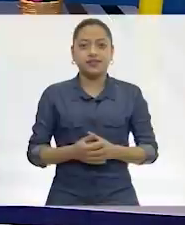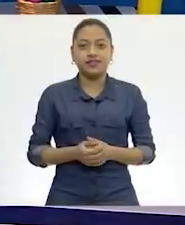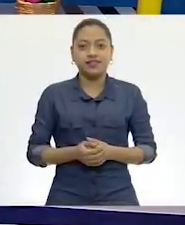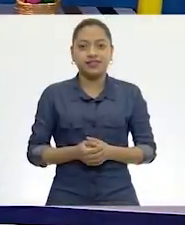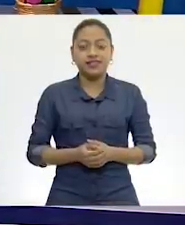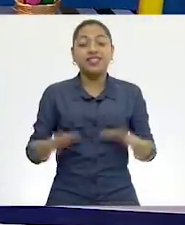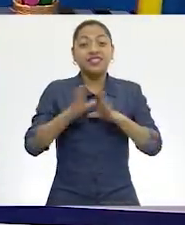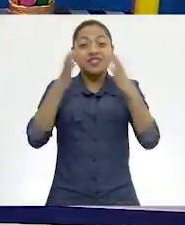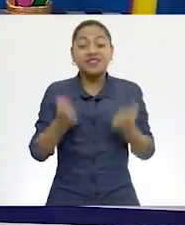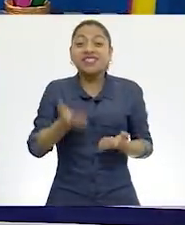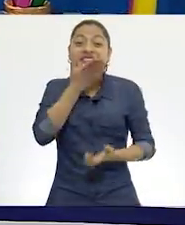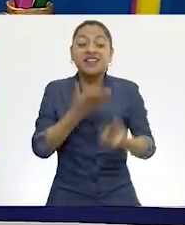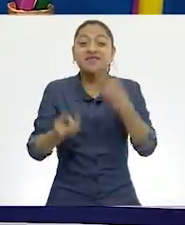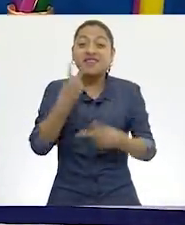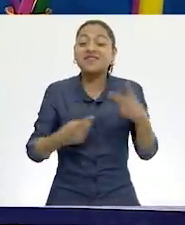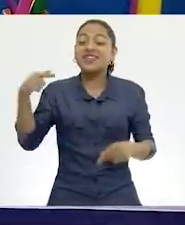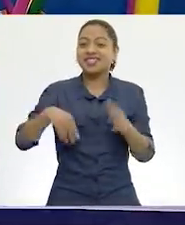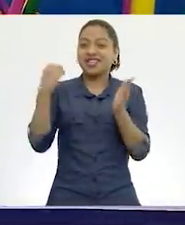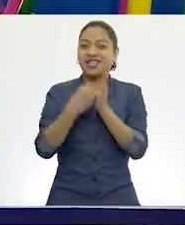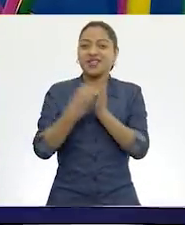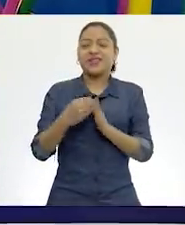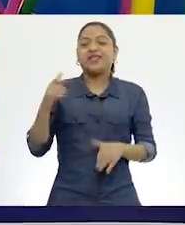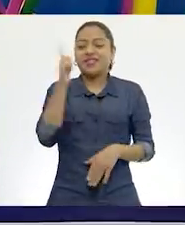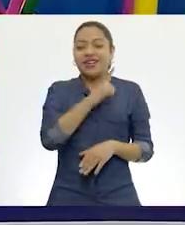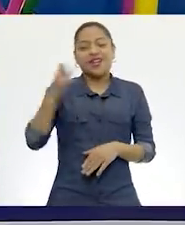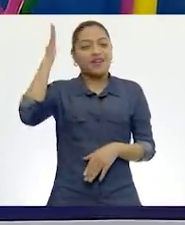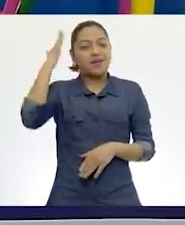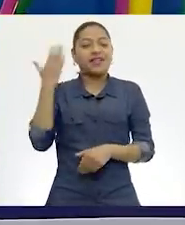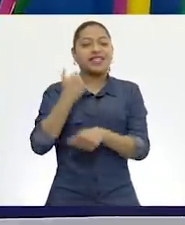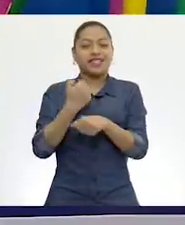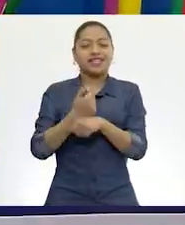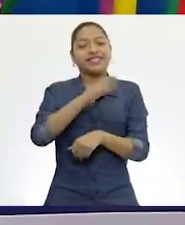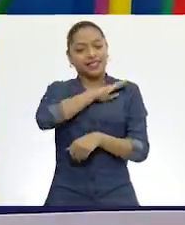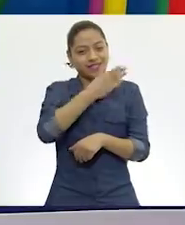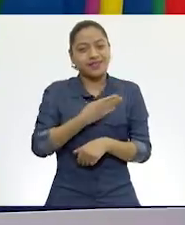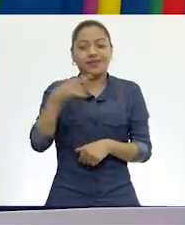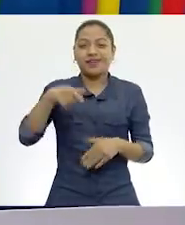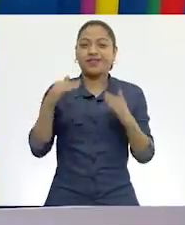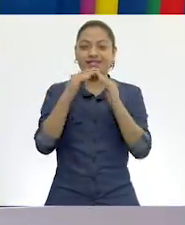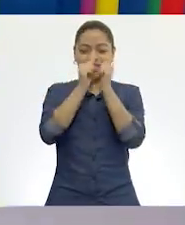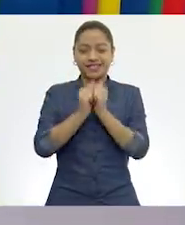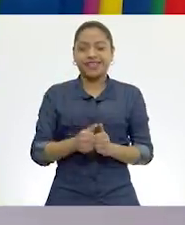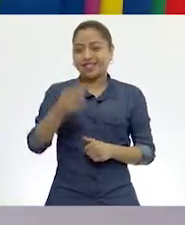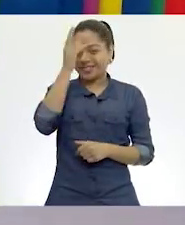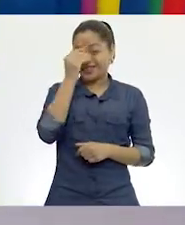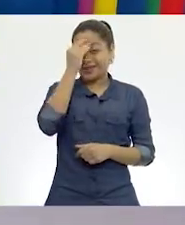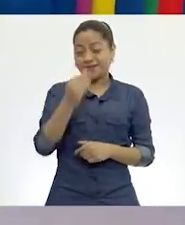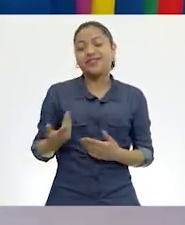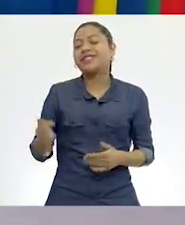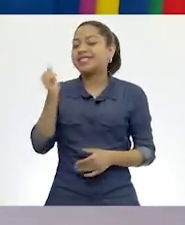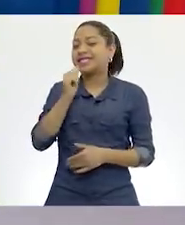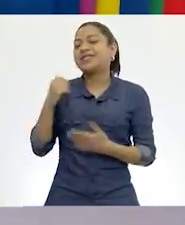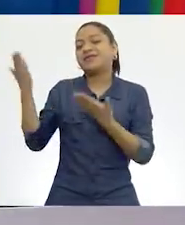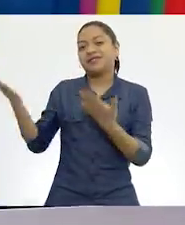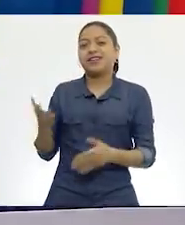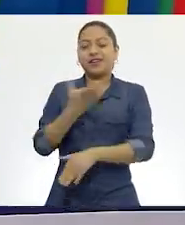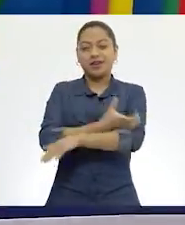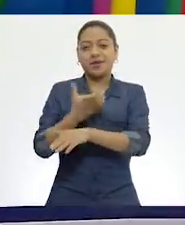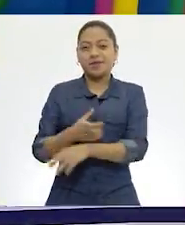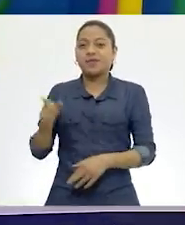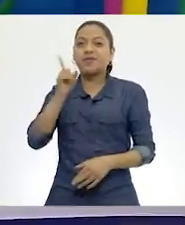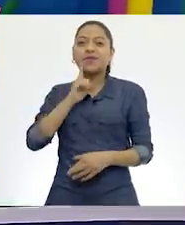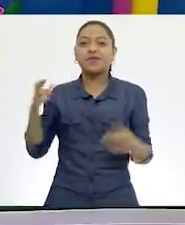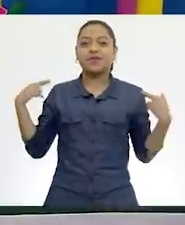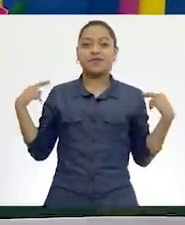¿Cómo están? Bienvenidos a su sesión de lengua materna para sexto grado en Aprende en Casa 2. Y como siempre me acompaña la maestra